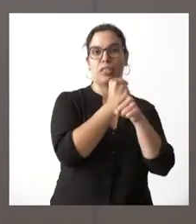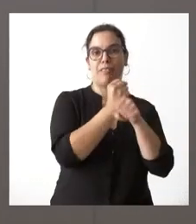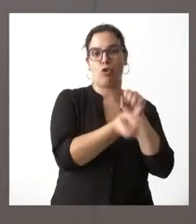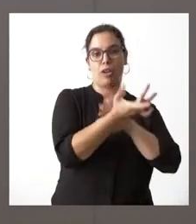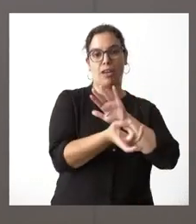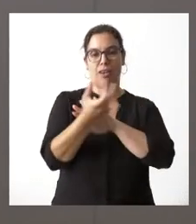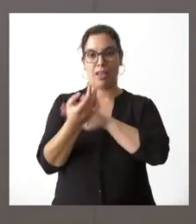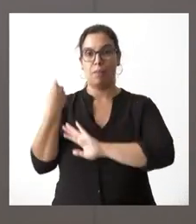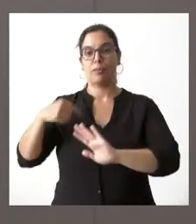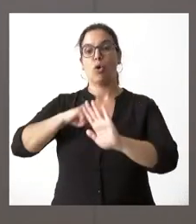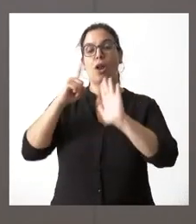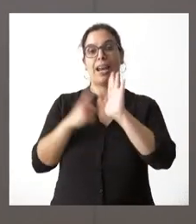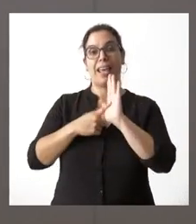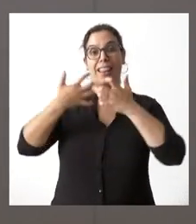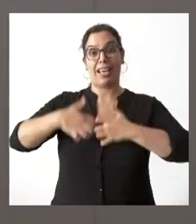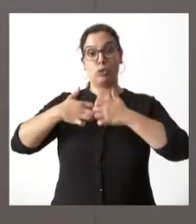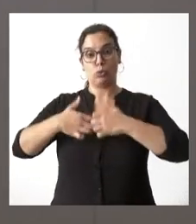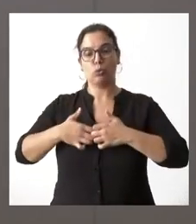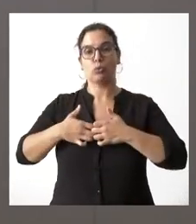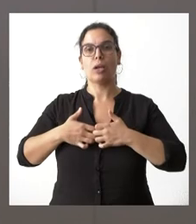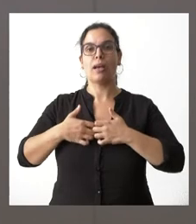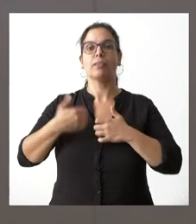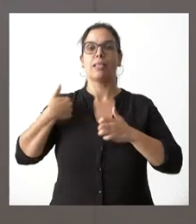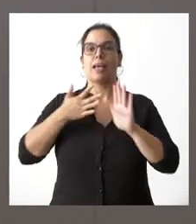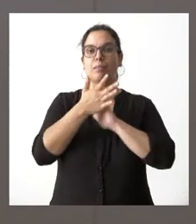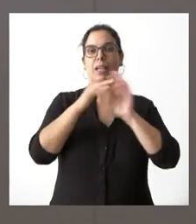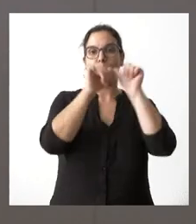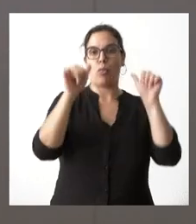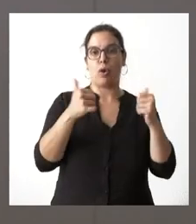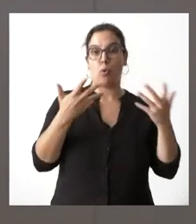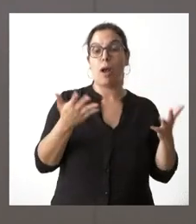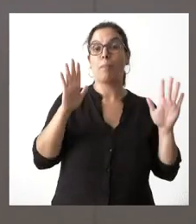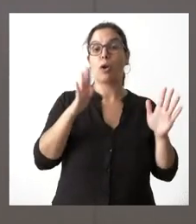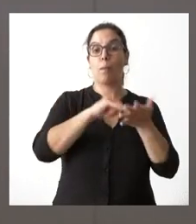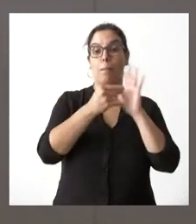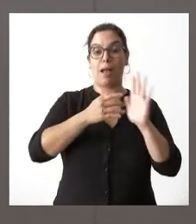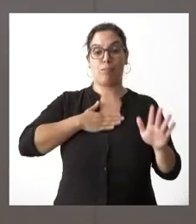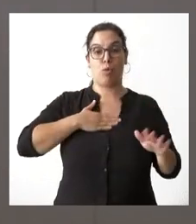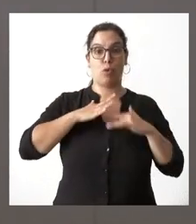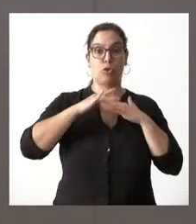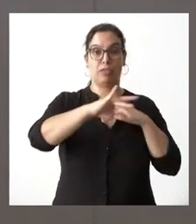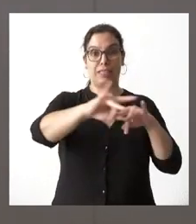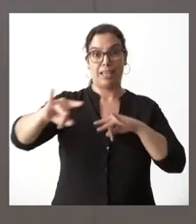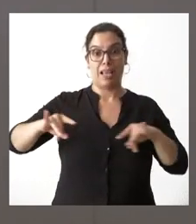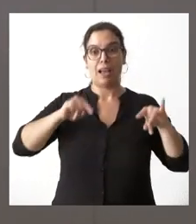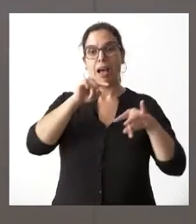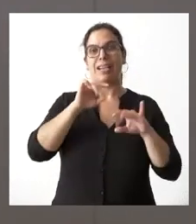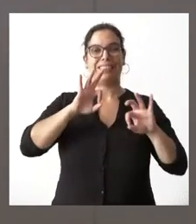lógicamente hay un modelo dentro de la ley de industria de cuál es la composición de estos grupos pero también es verdad que en un plan de tierra de campos que tiene un contenido especialmente